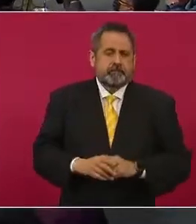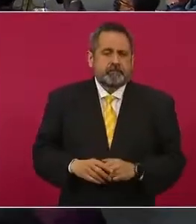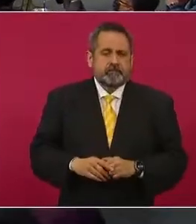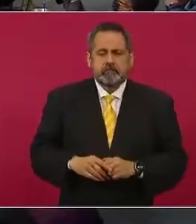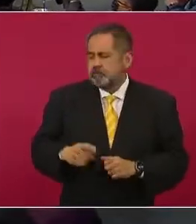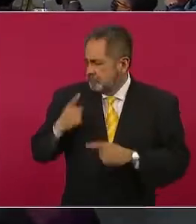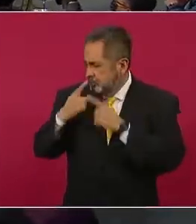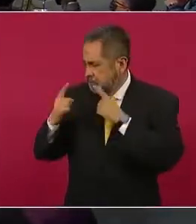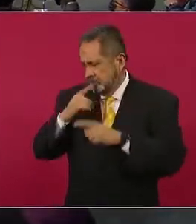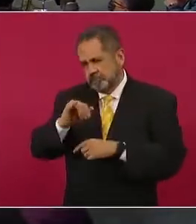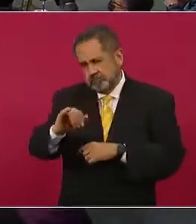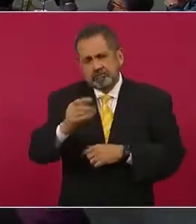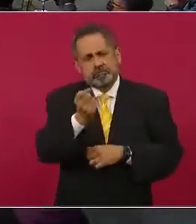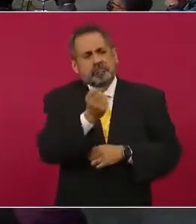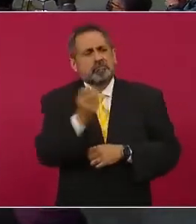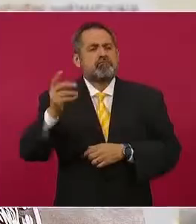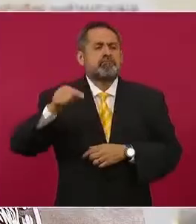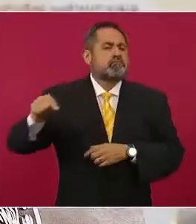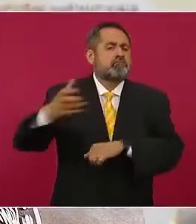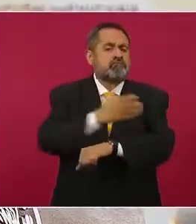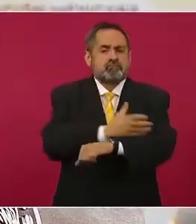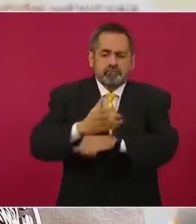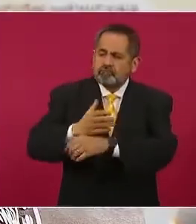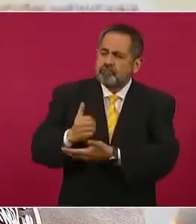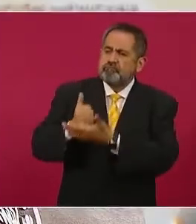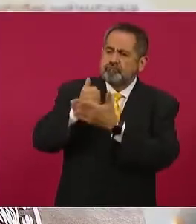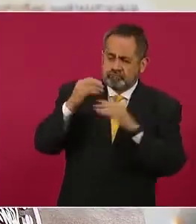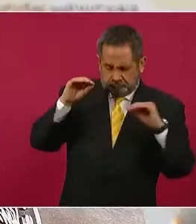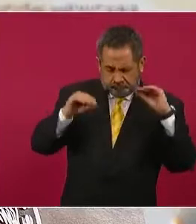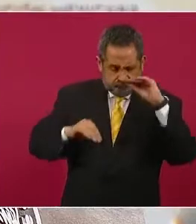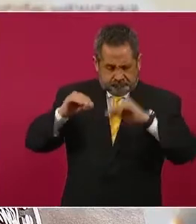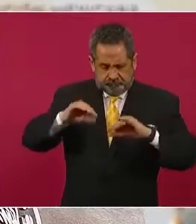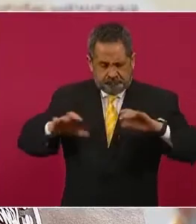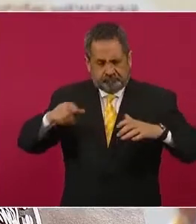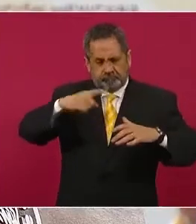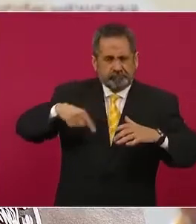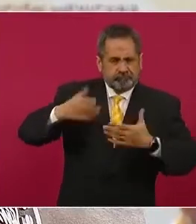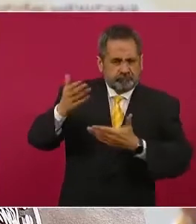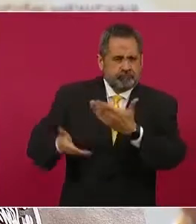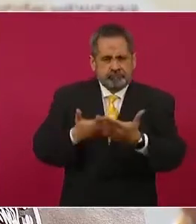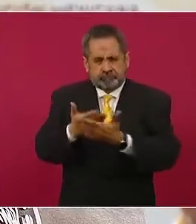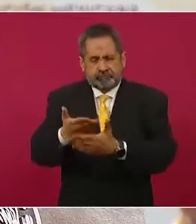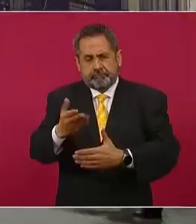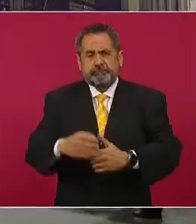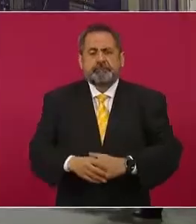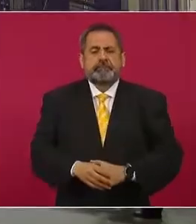lo hemos conversado y hay algunos compañeros que están ayudando en la elaboración de esa propuesta.